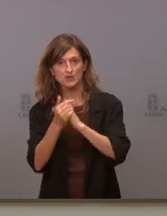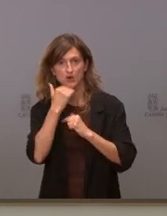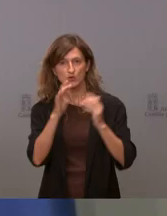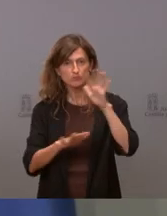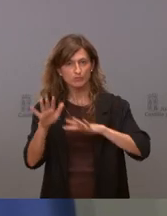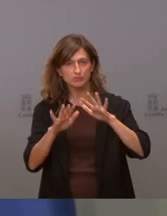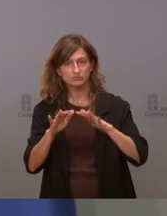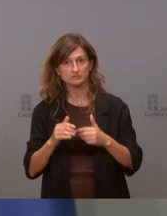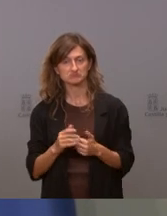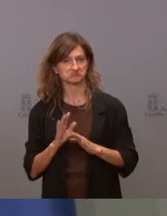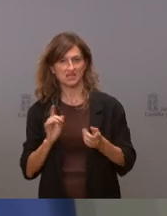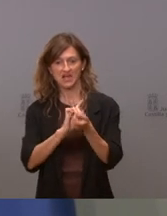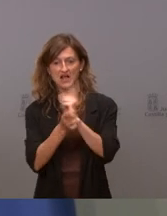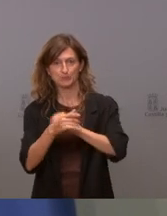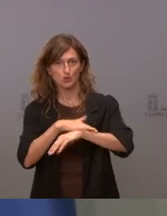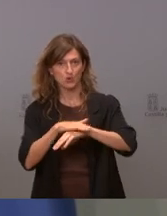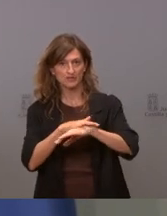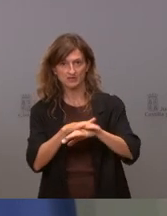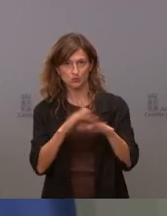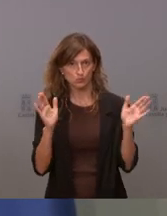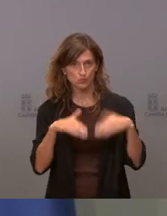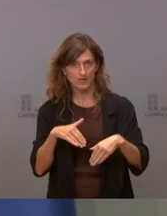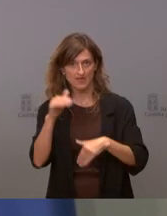esto? No hay ni cambios en el Gobierno ni elecciones.